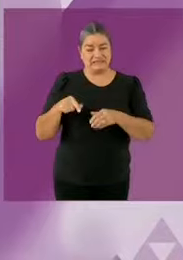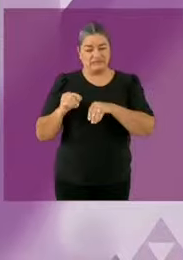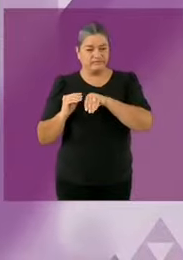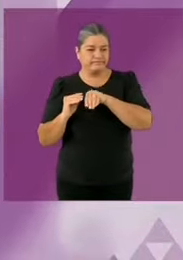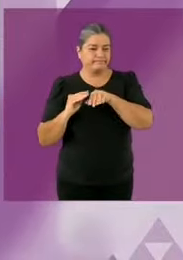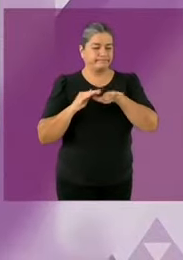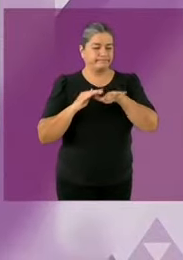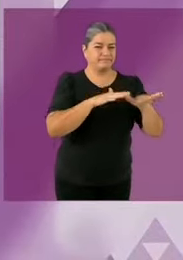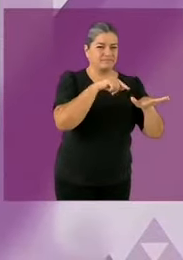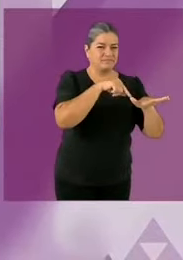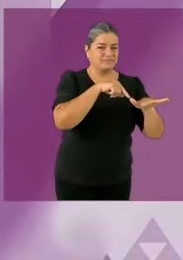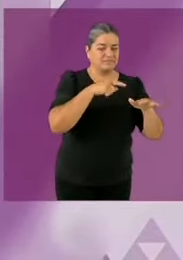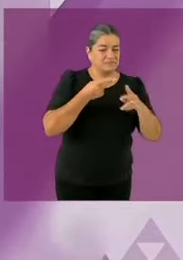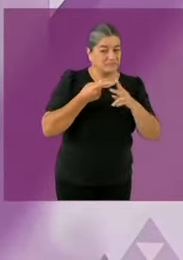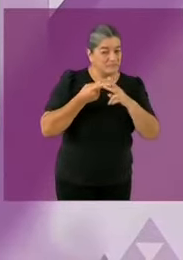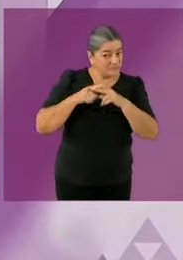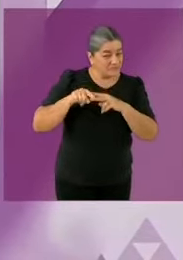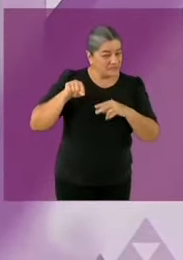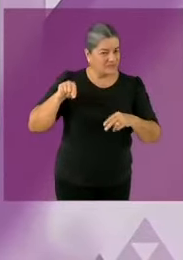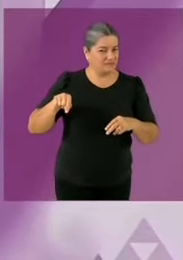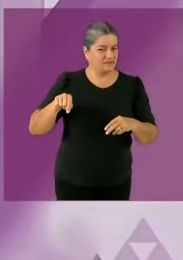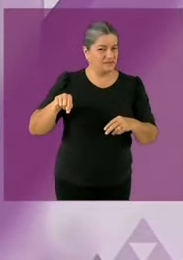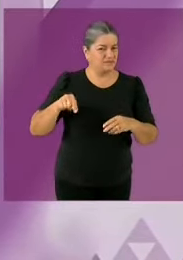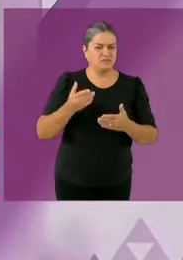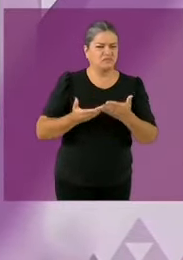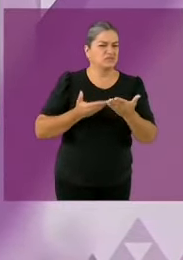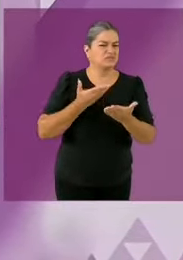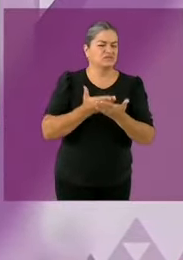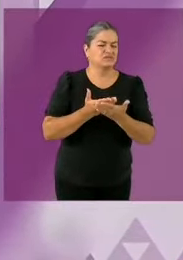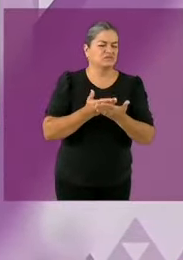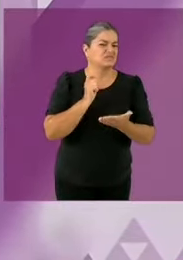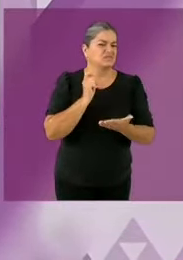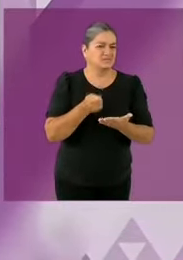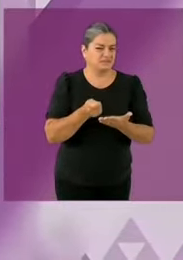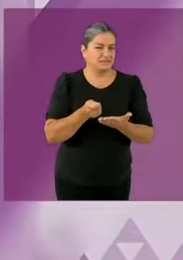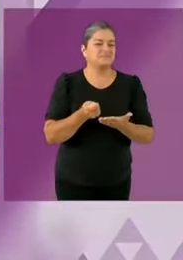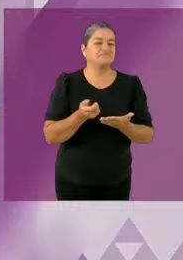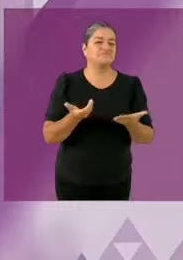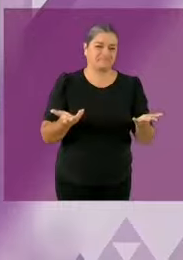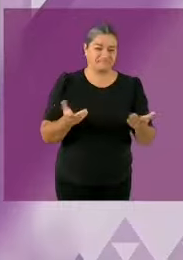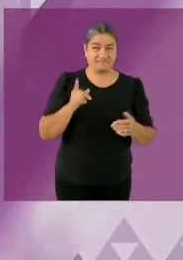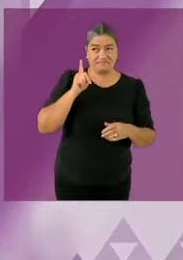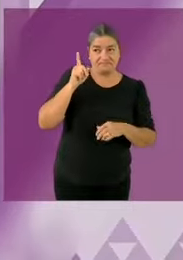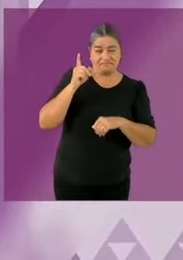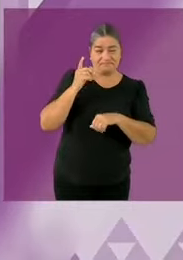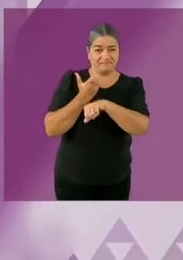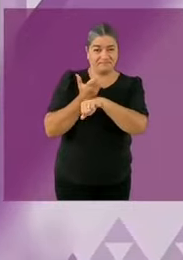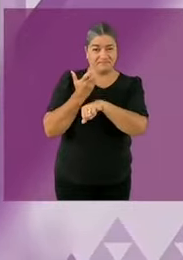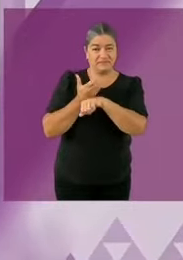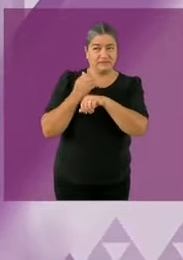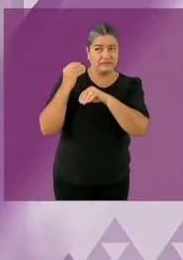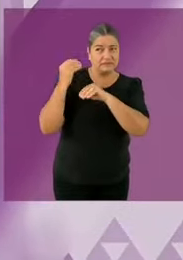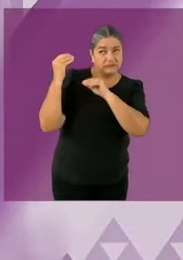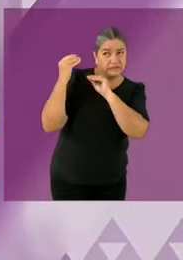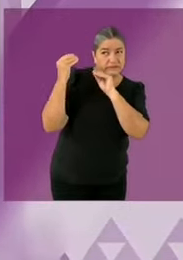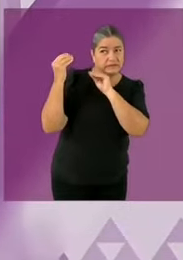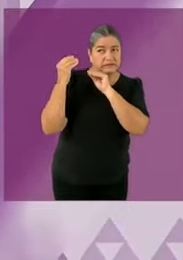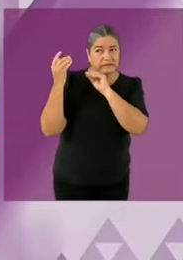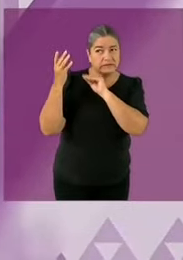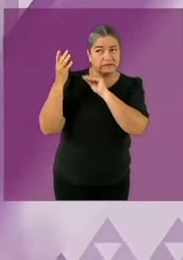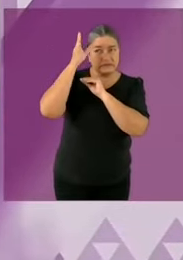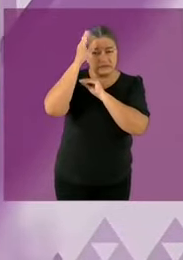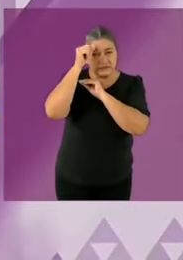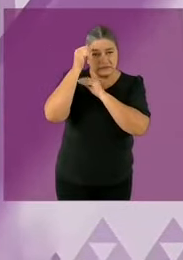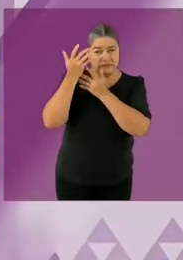esa es la propuesta esencial que estamos planteando y es el debate justamente con Estados Unidos. Que lo que se dedica hoy al armamentismo,